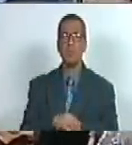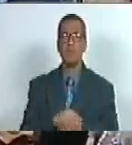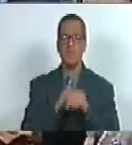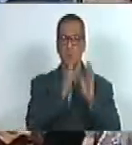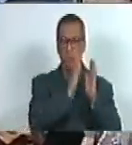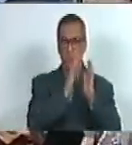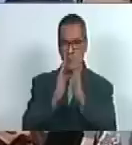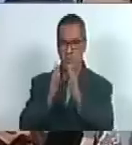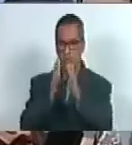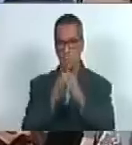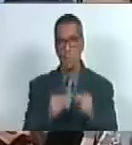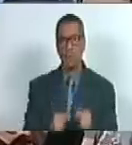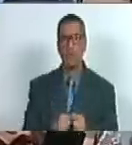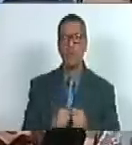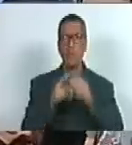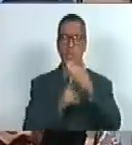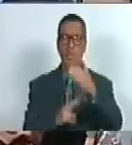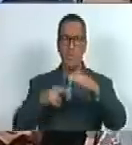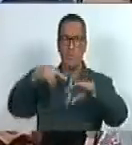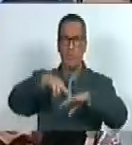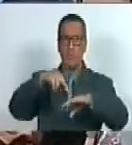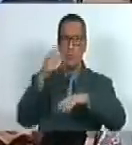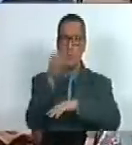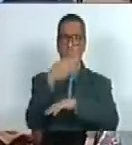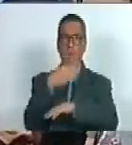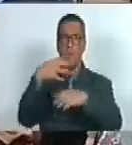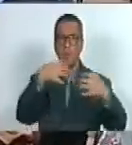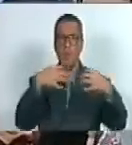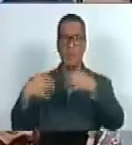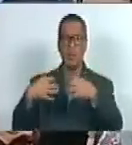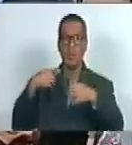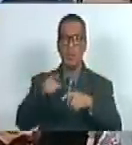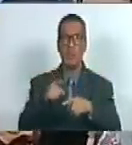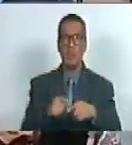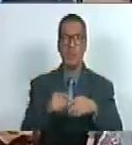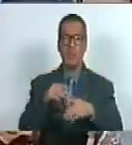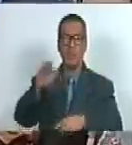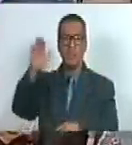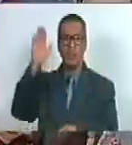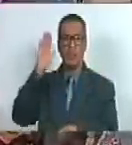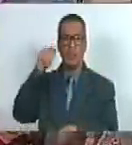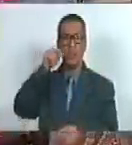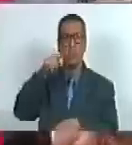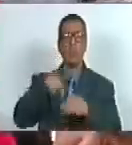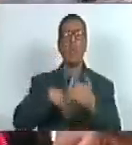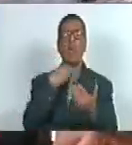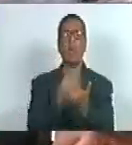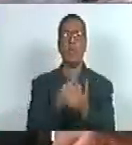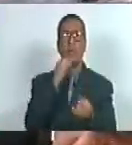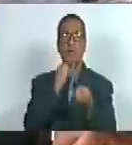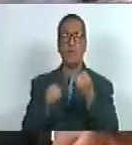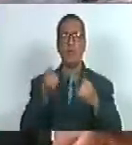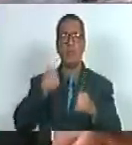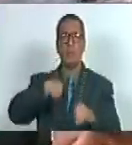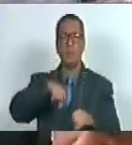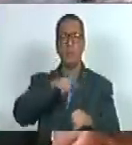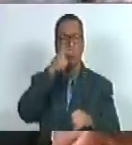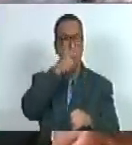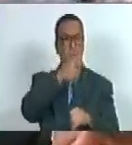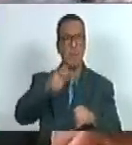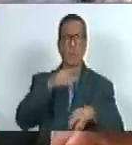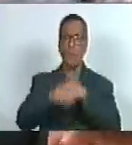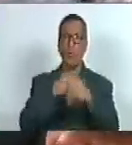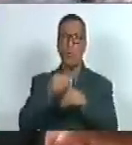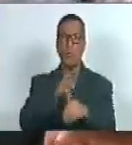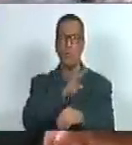organizarnos levantar nuestras banderas de lucha y comprometernos con ellas tal final como fue como lo